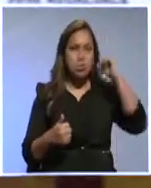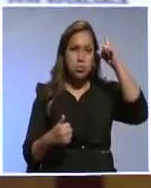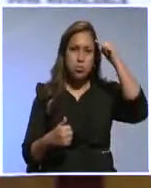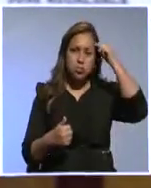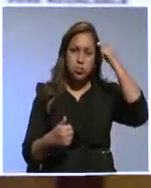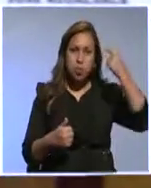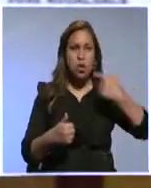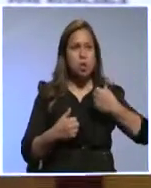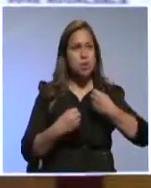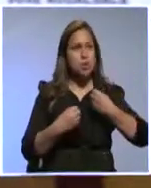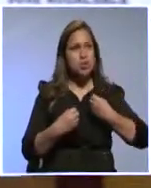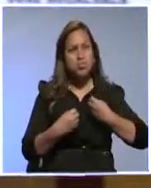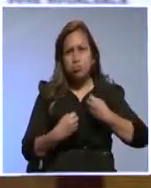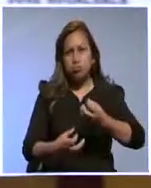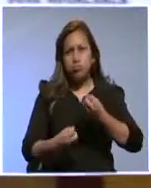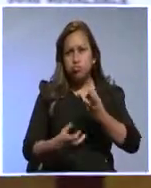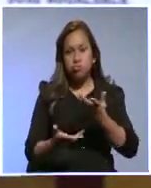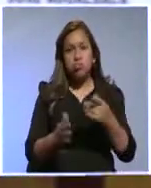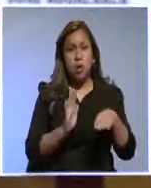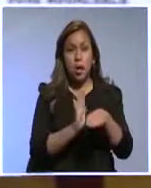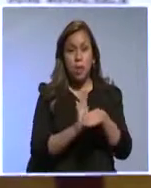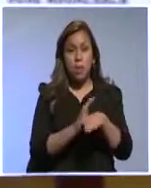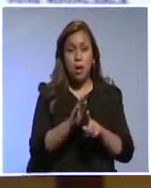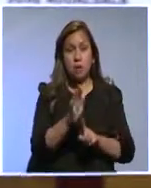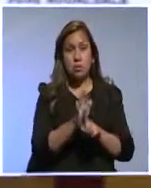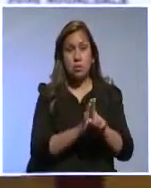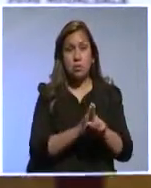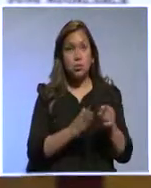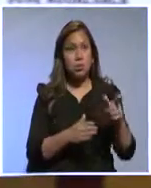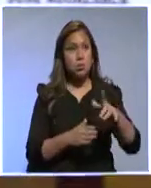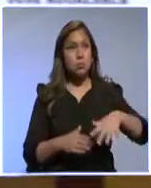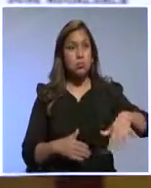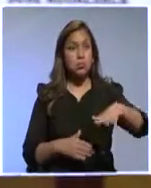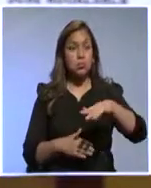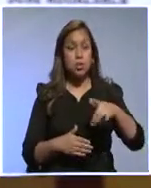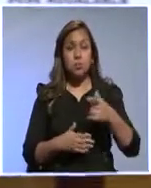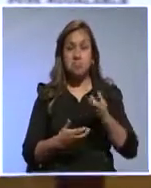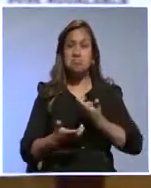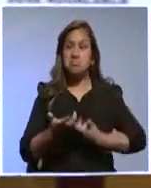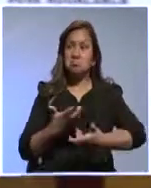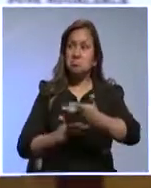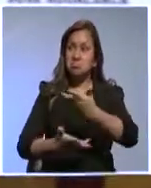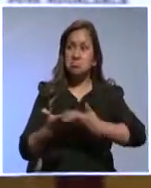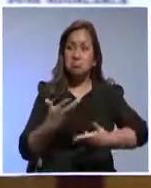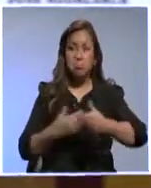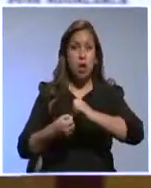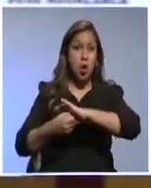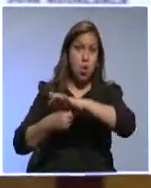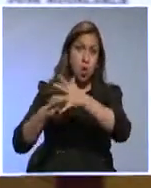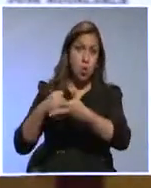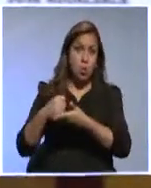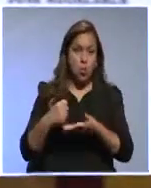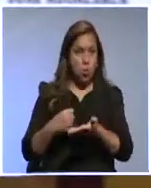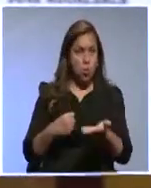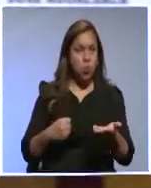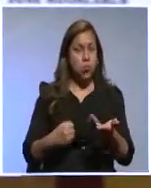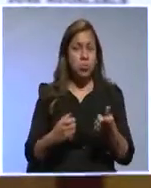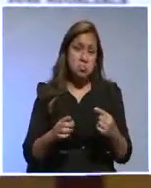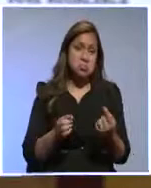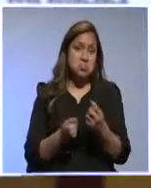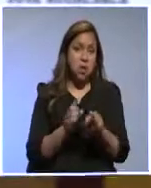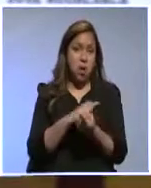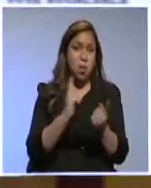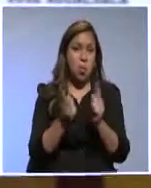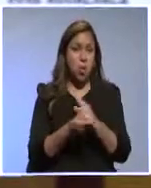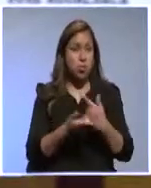los que están haciendo las bancas de desarrollo en la región y también en el mundo, a los diferentes asociados. Entonces, para